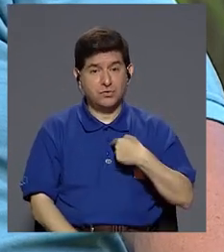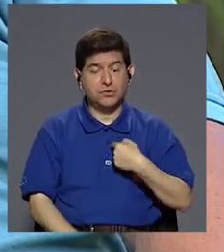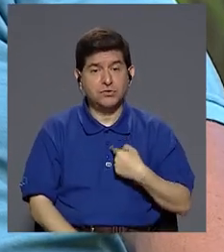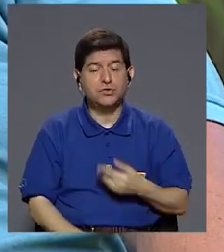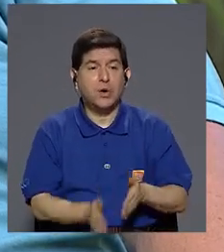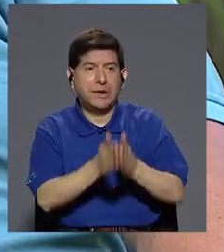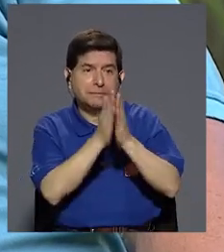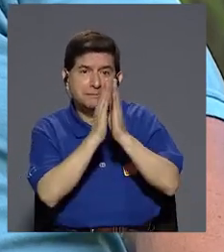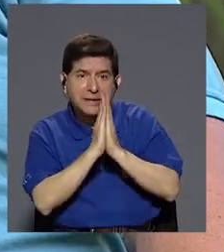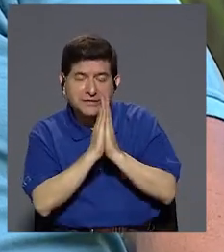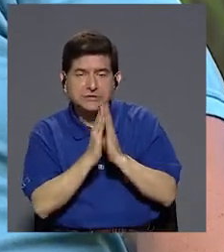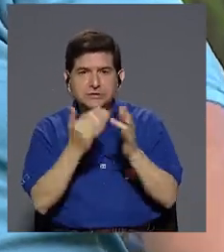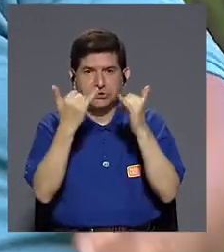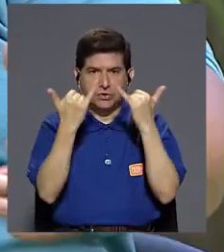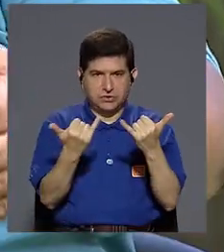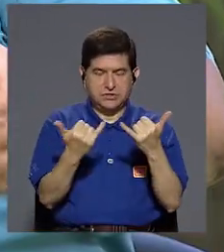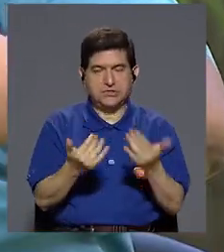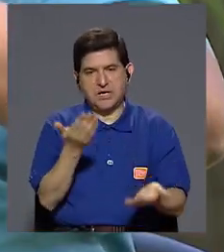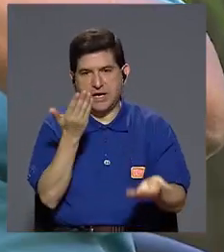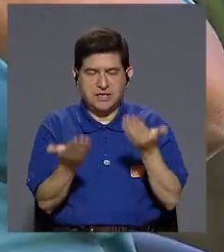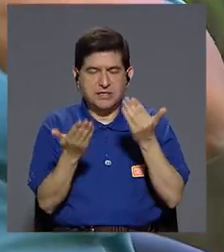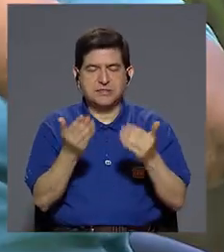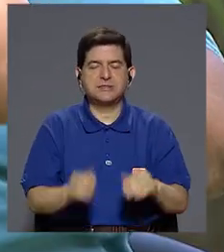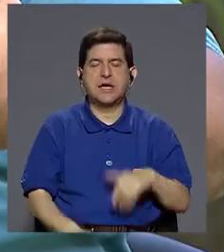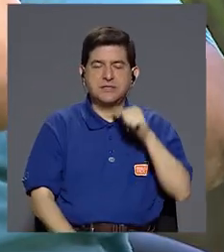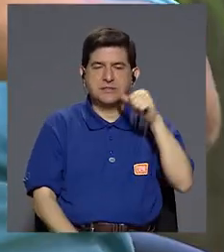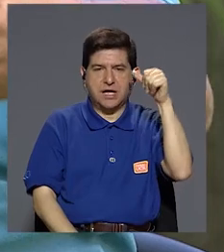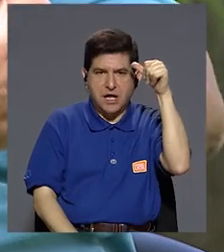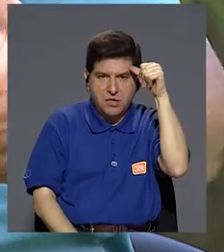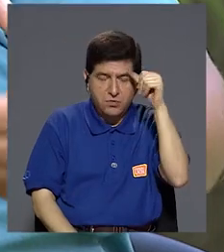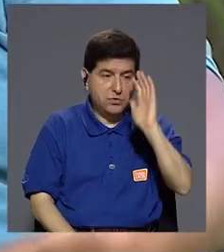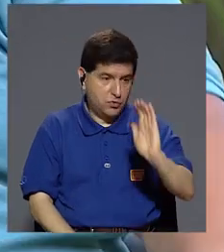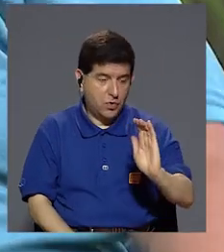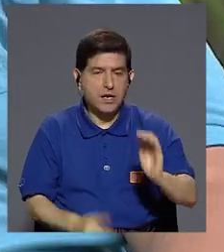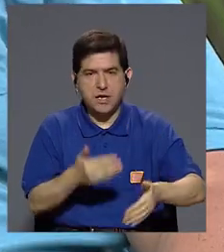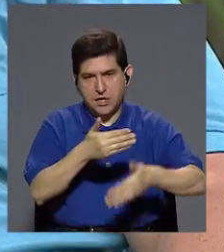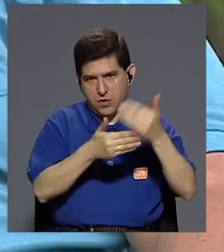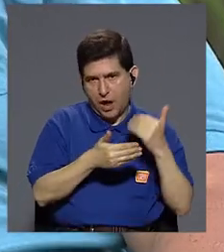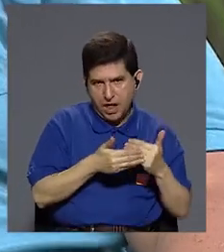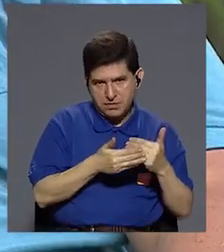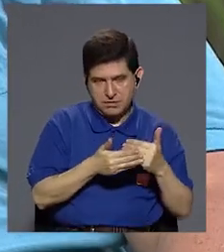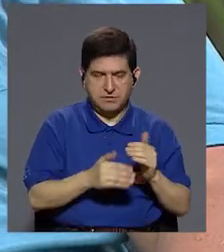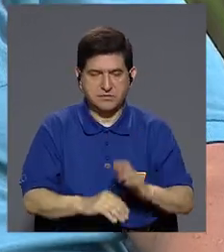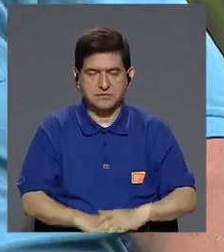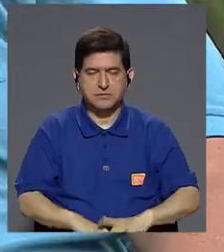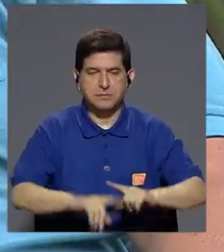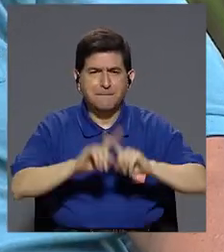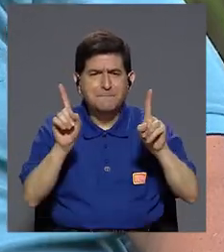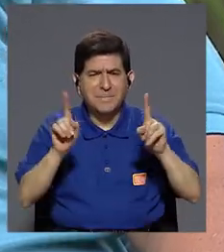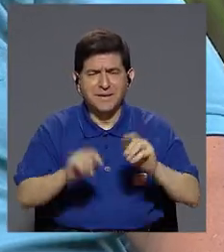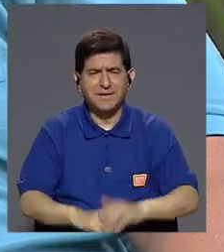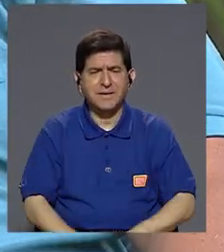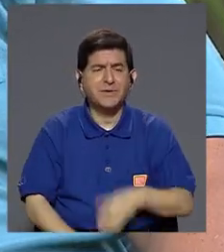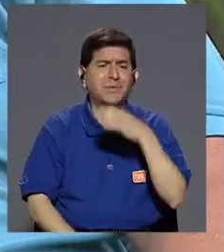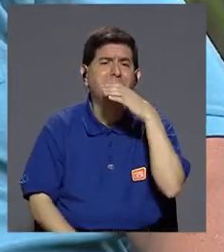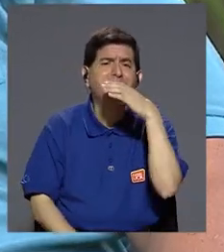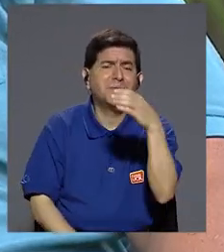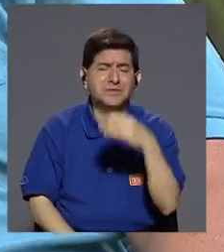yo, ¿verdad? Cuando ya sea el niño o la niña, cuando ya sean adultos, ¿verdad? Pero bueno,